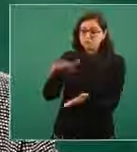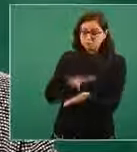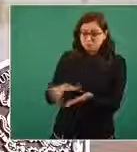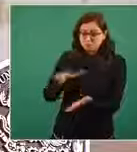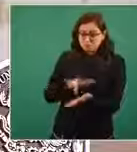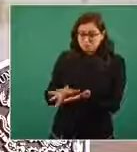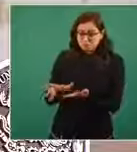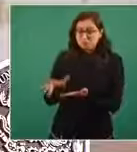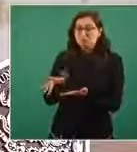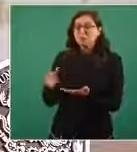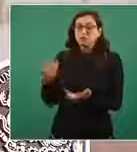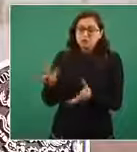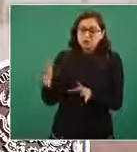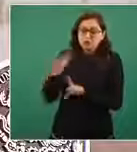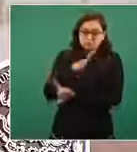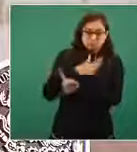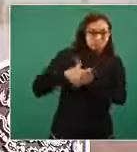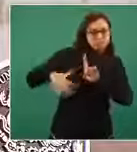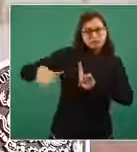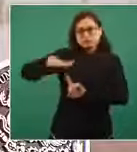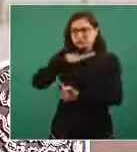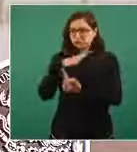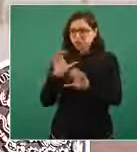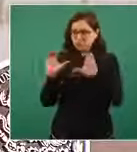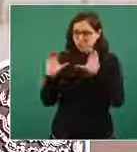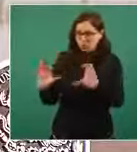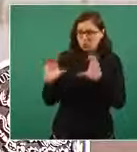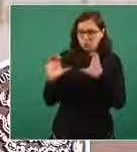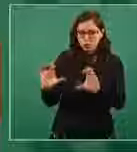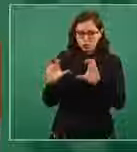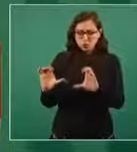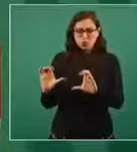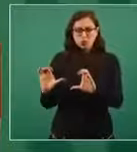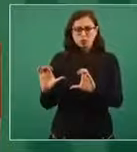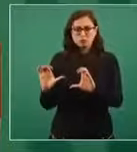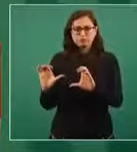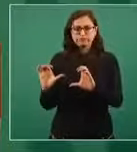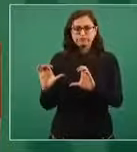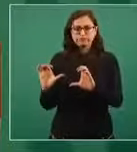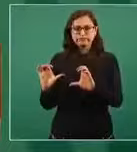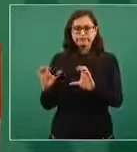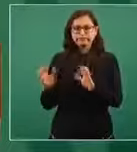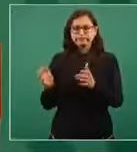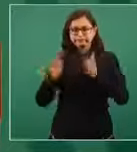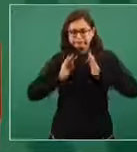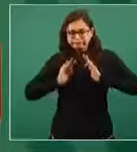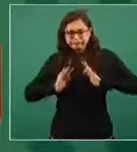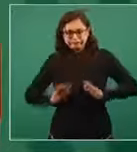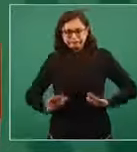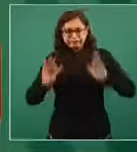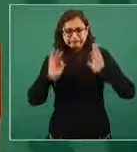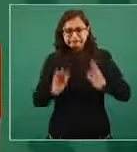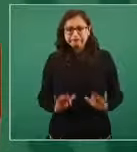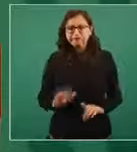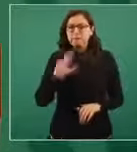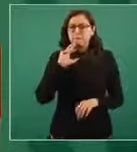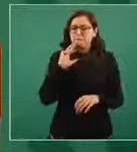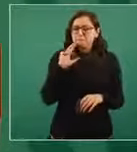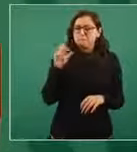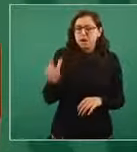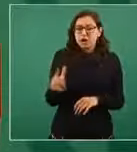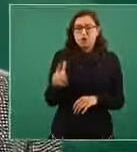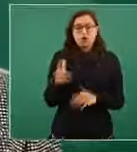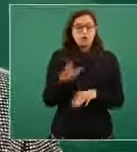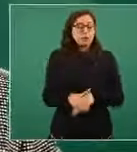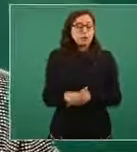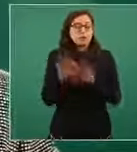vigilar que estén en condiciones lo más cómodas y lo mejor posibles y sobre